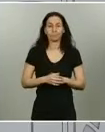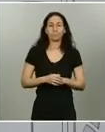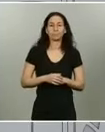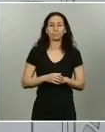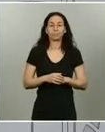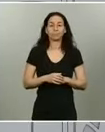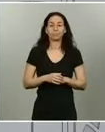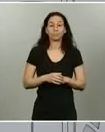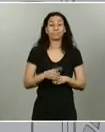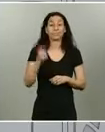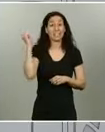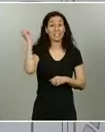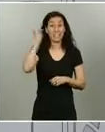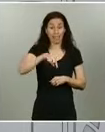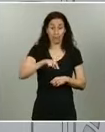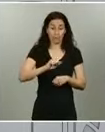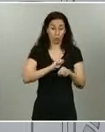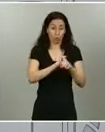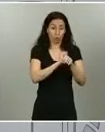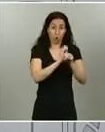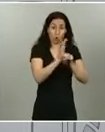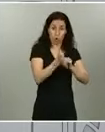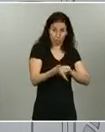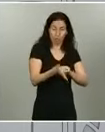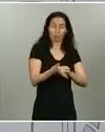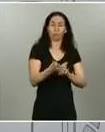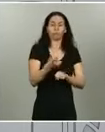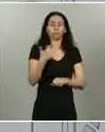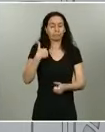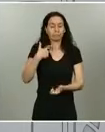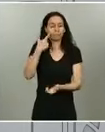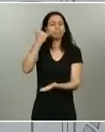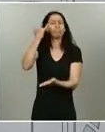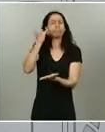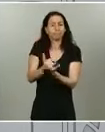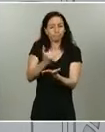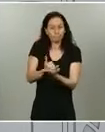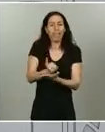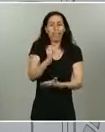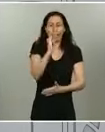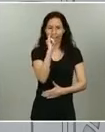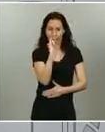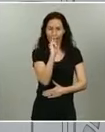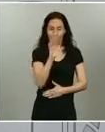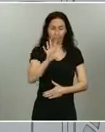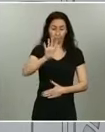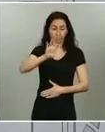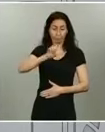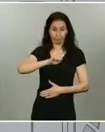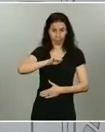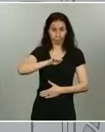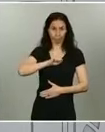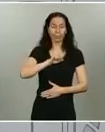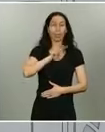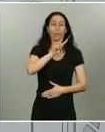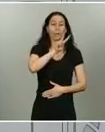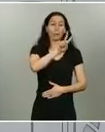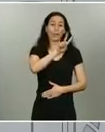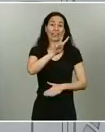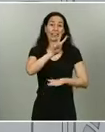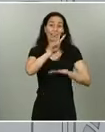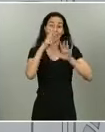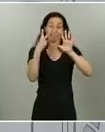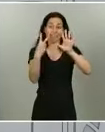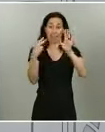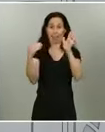con un diagnóstico de confirmación, ha producido un total de 27.000 y pico fallecidos, cerca de 28